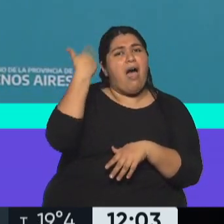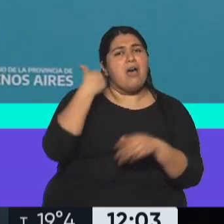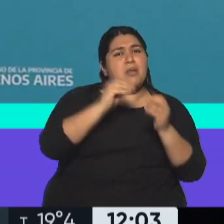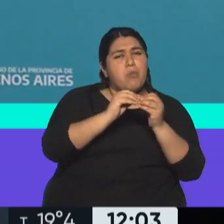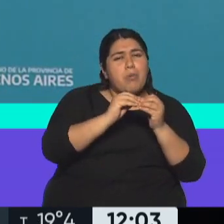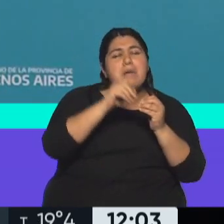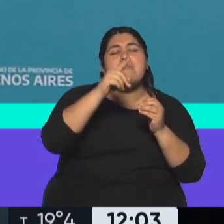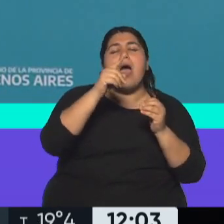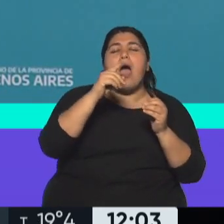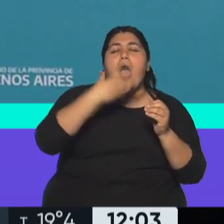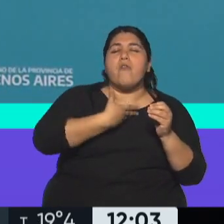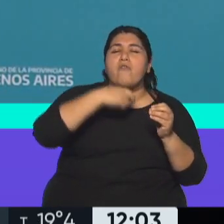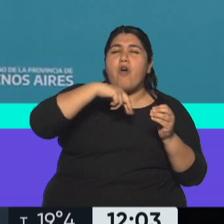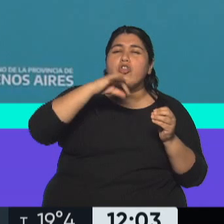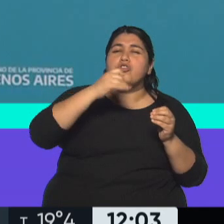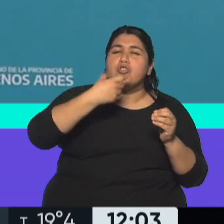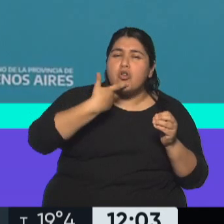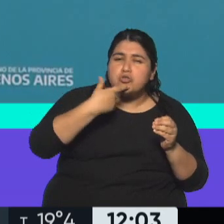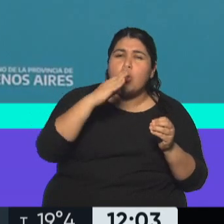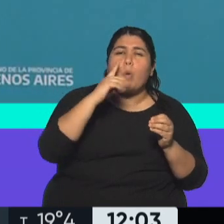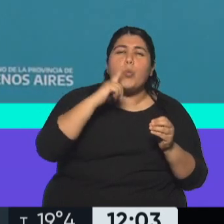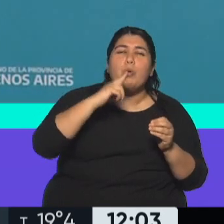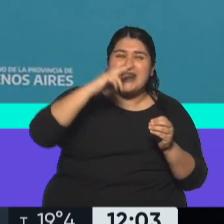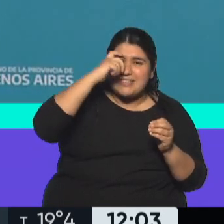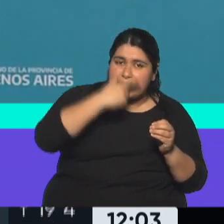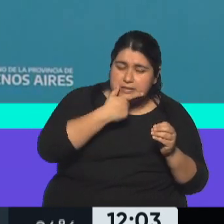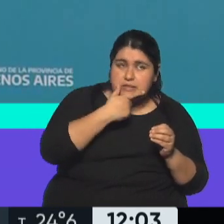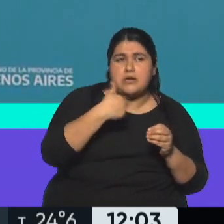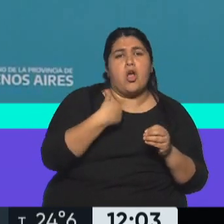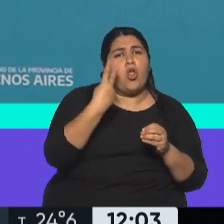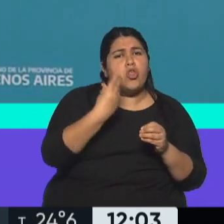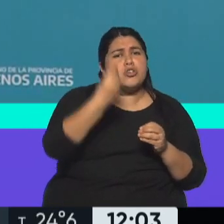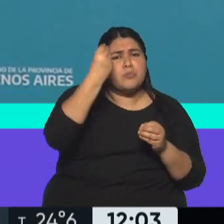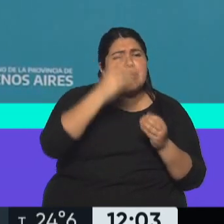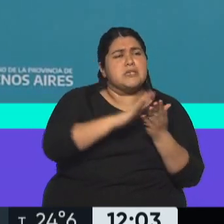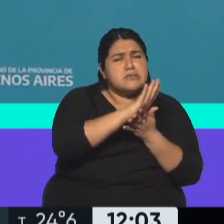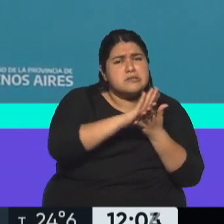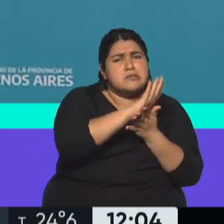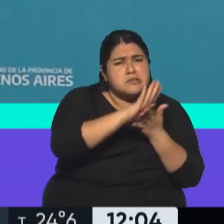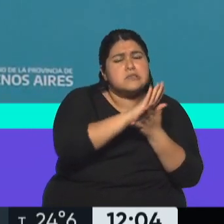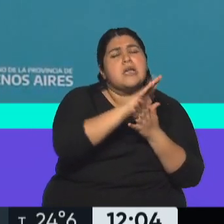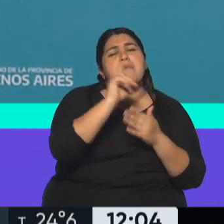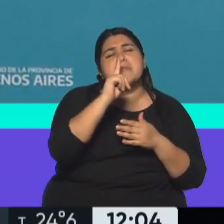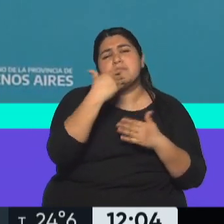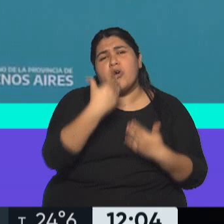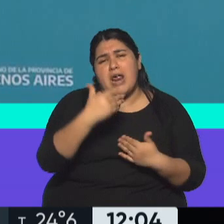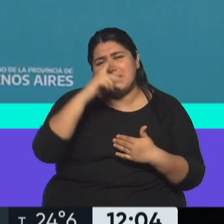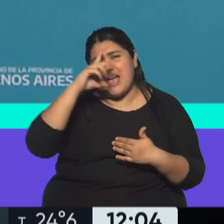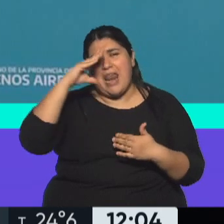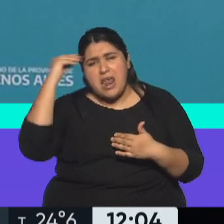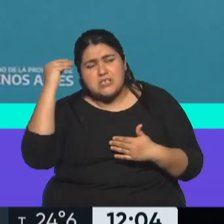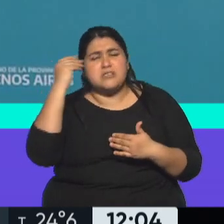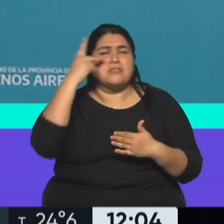fondos buitres después de dos reestructuraciones como las que hicieron Néstor y Cristina Kirchner,